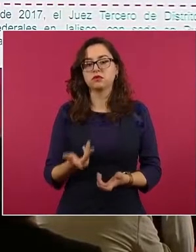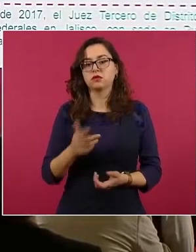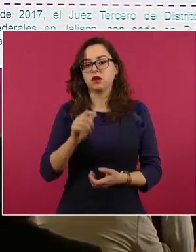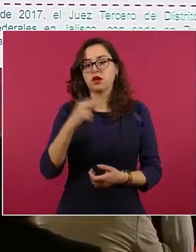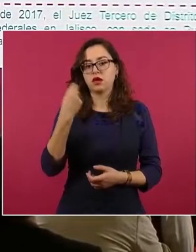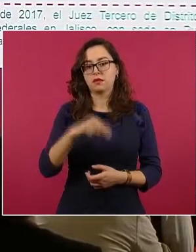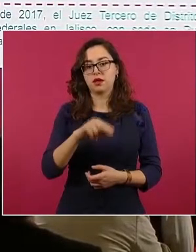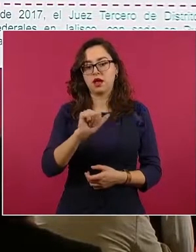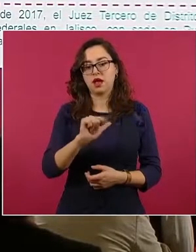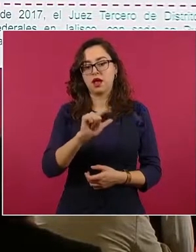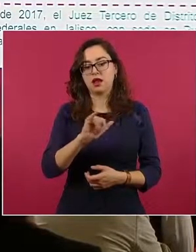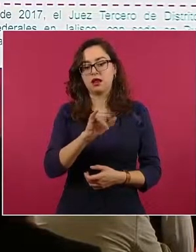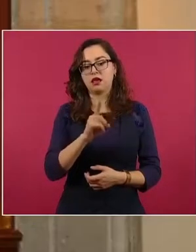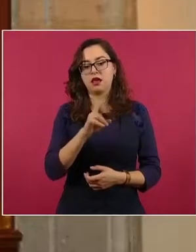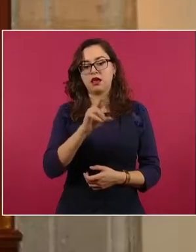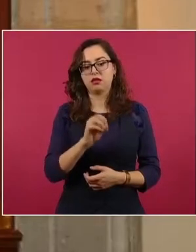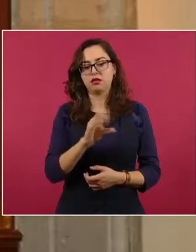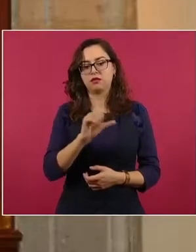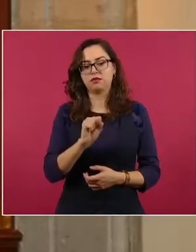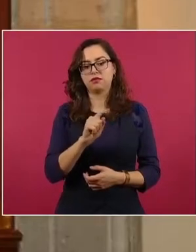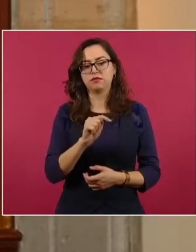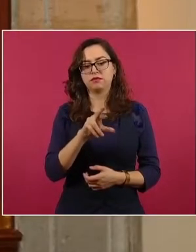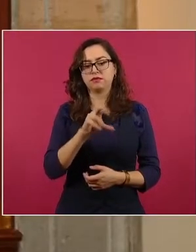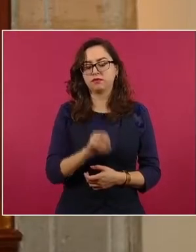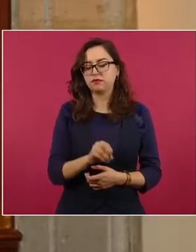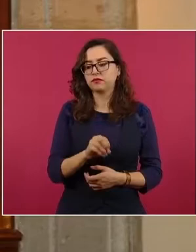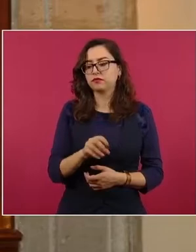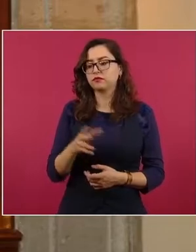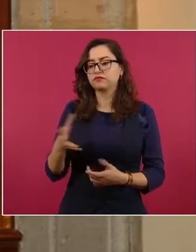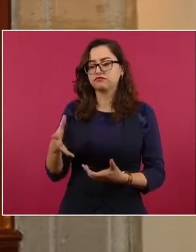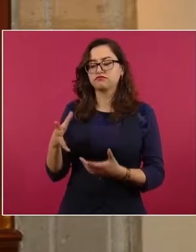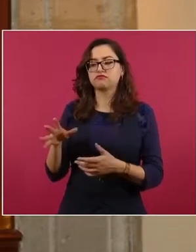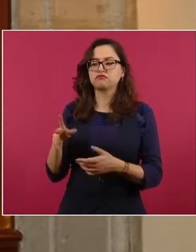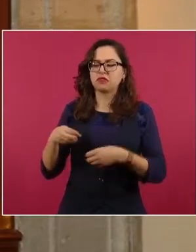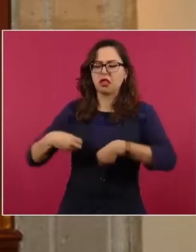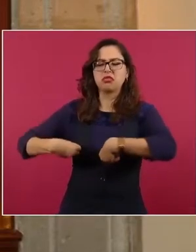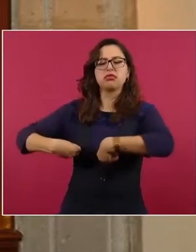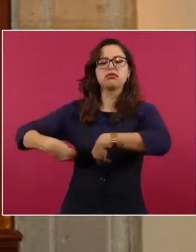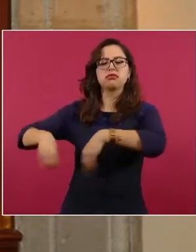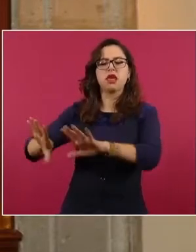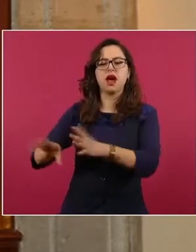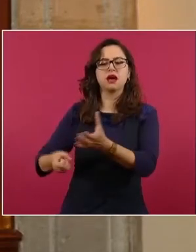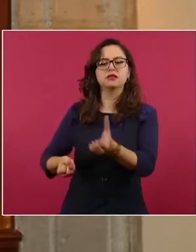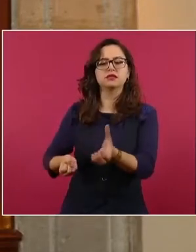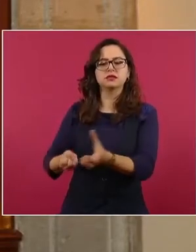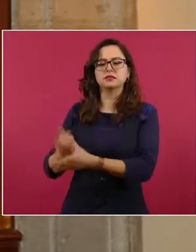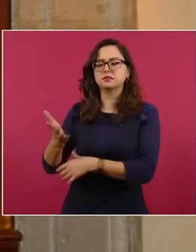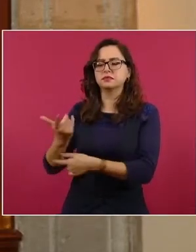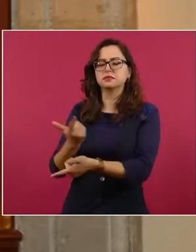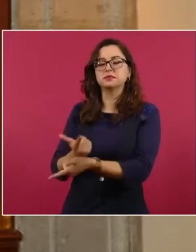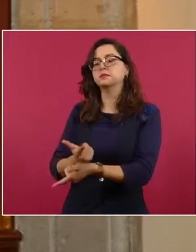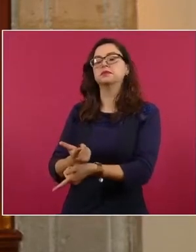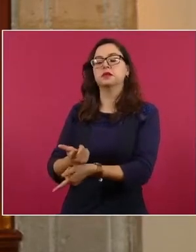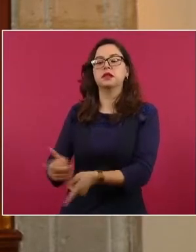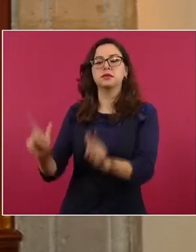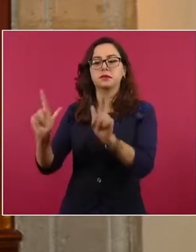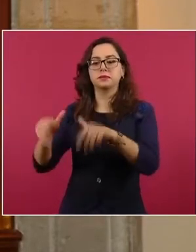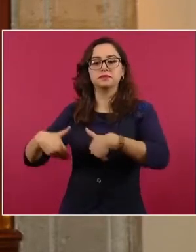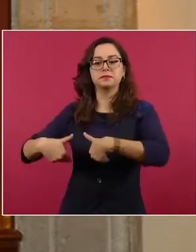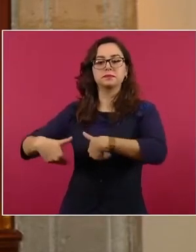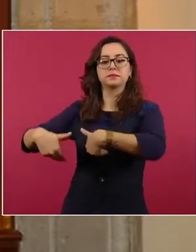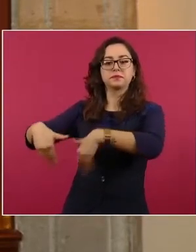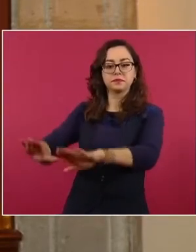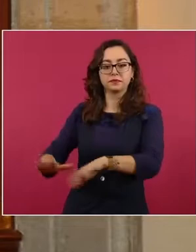Alejandro Castro, lo liberó por supuestas violaciones al debido proceso. Sin embargo, ya fue nuevamente